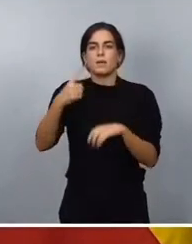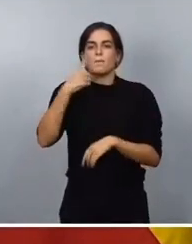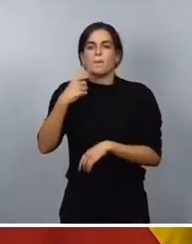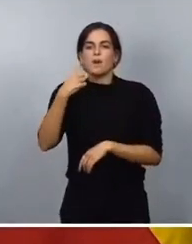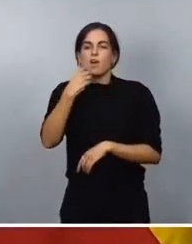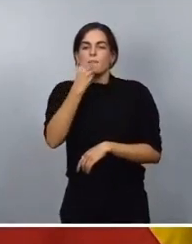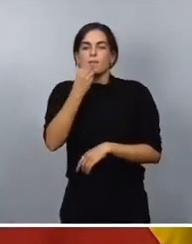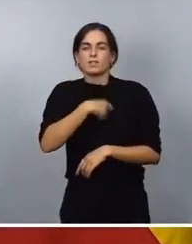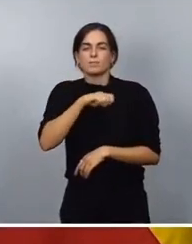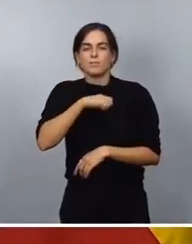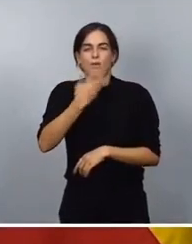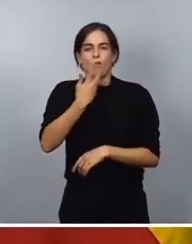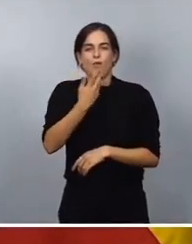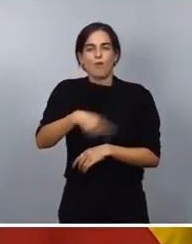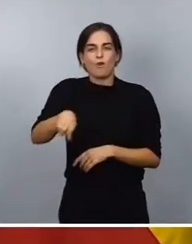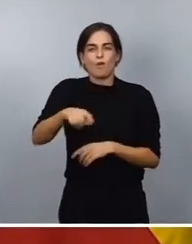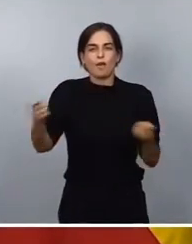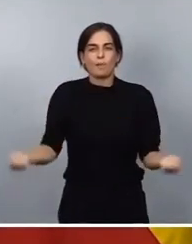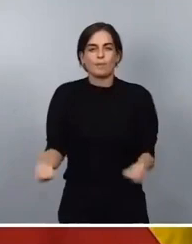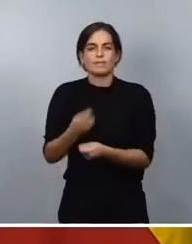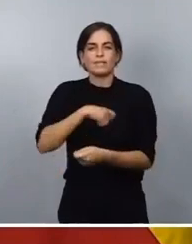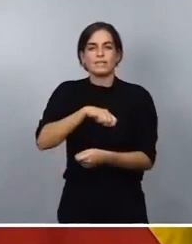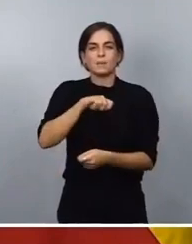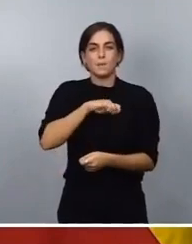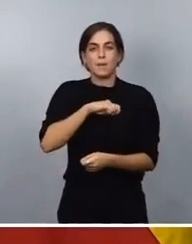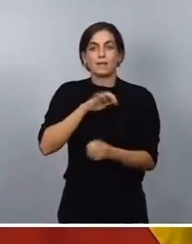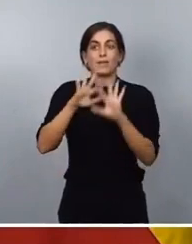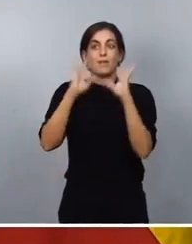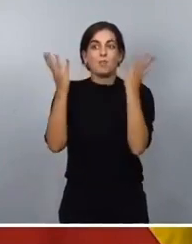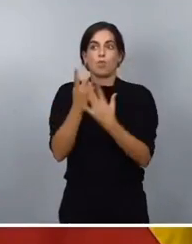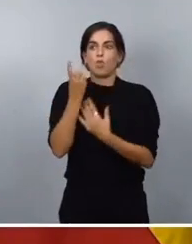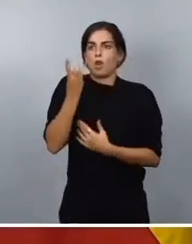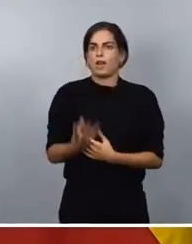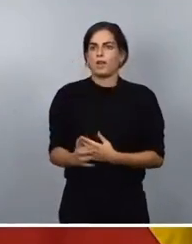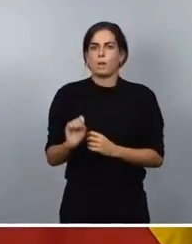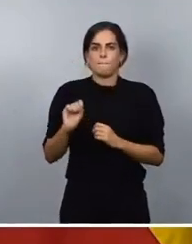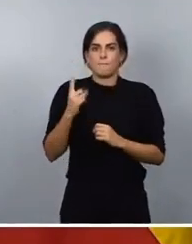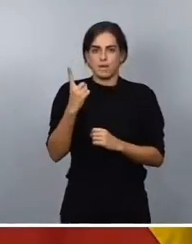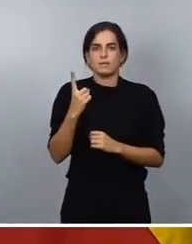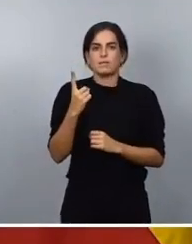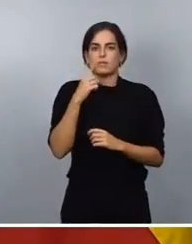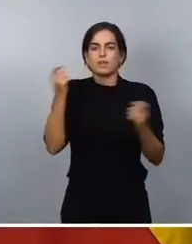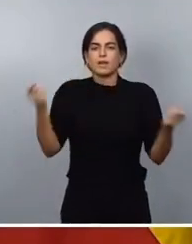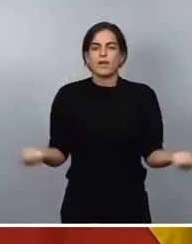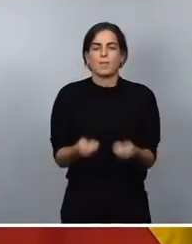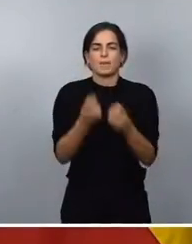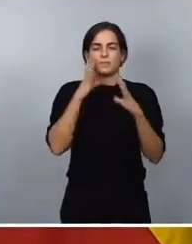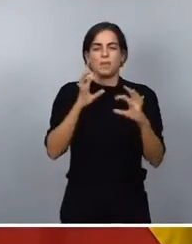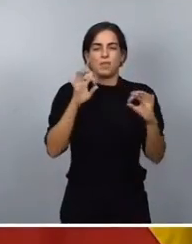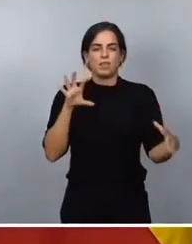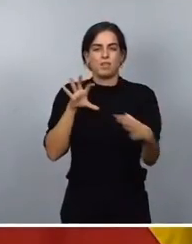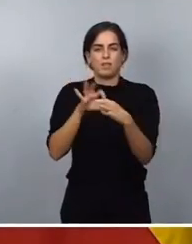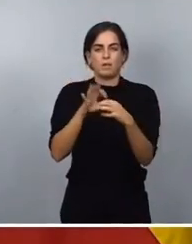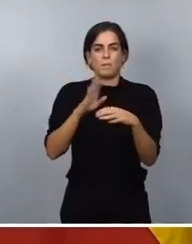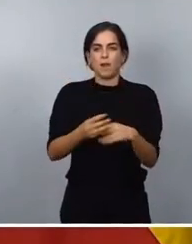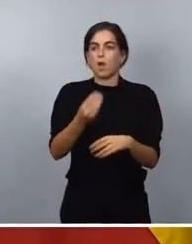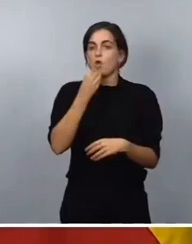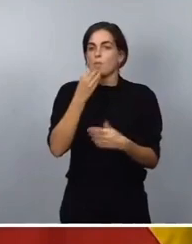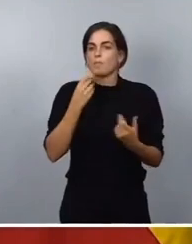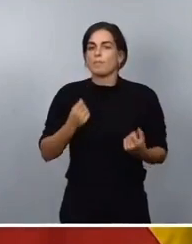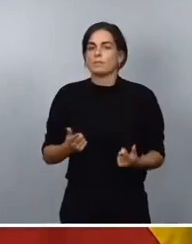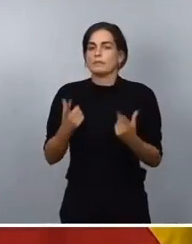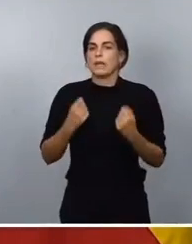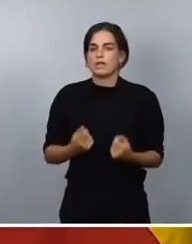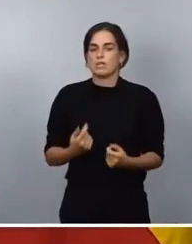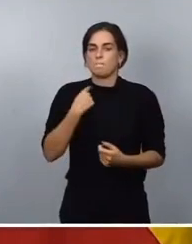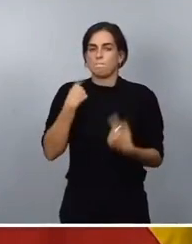España, el país más rico del mundo. Tenemos una campaña específica vinculada al desperdicio alimentario. Aquí no se tira